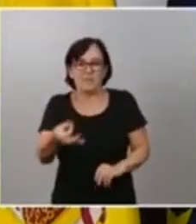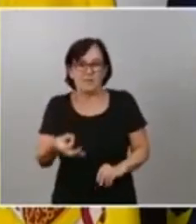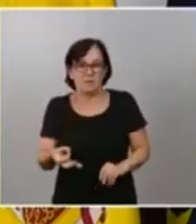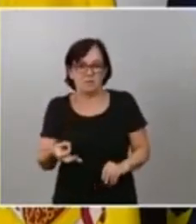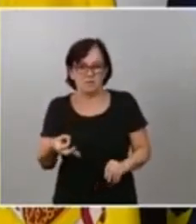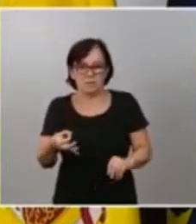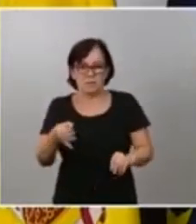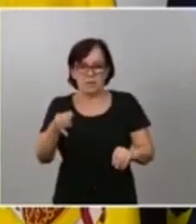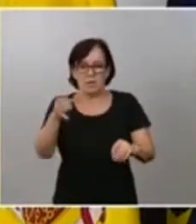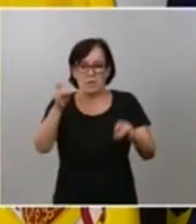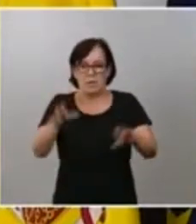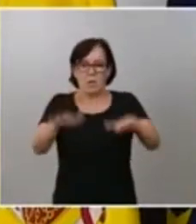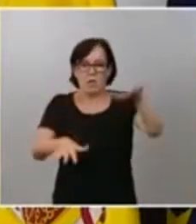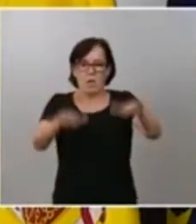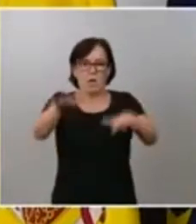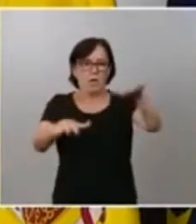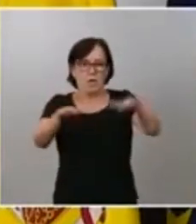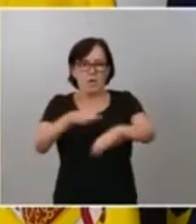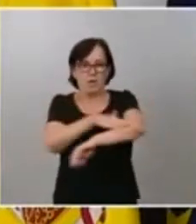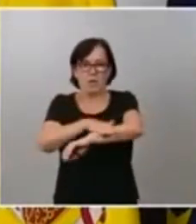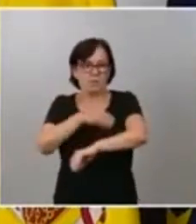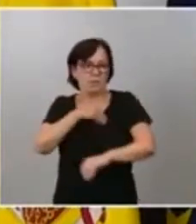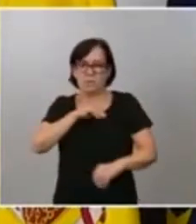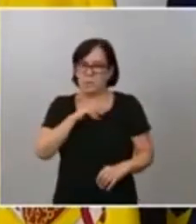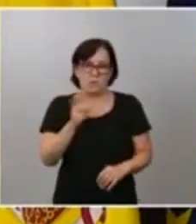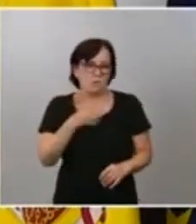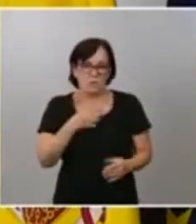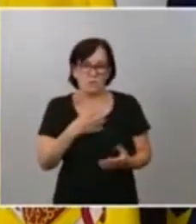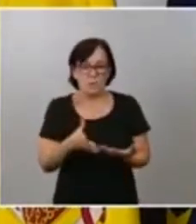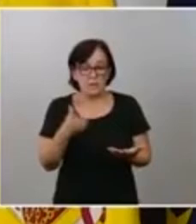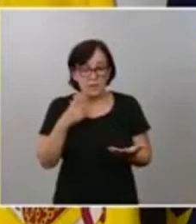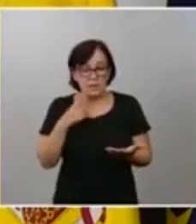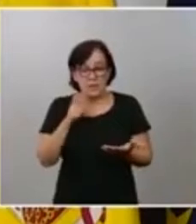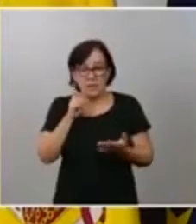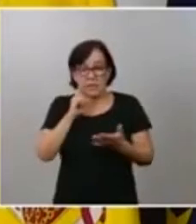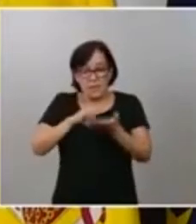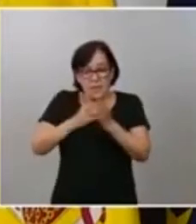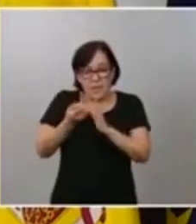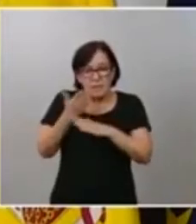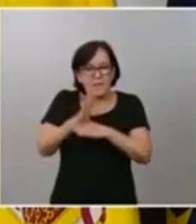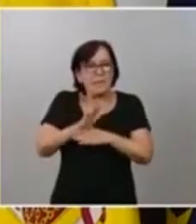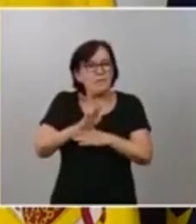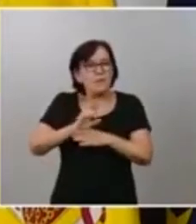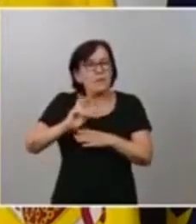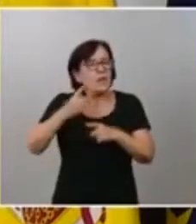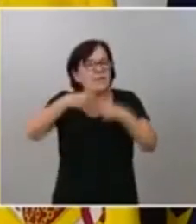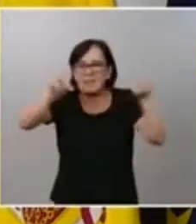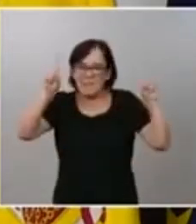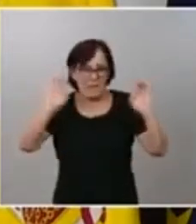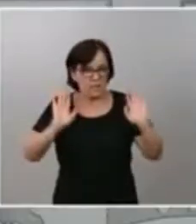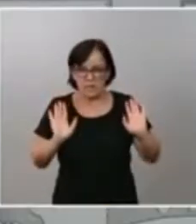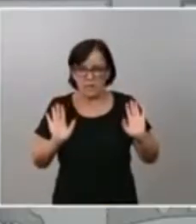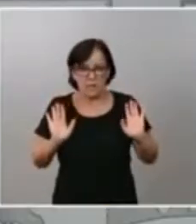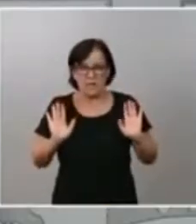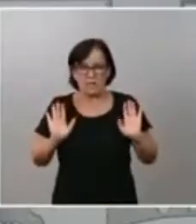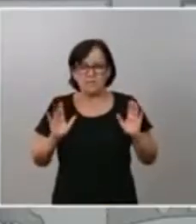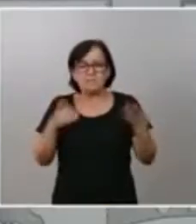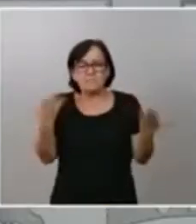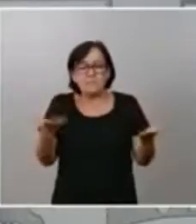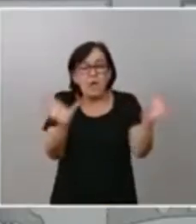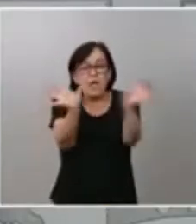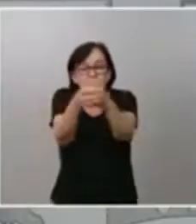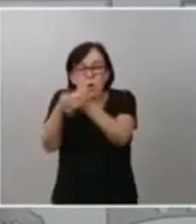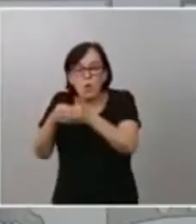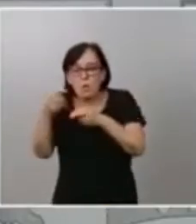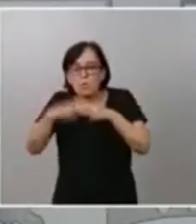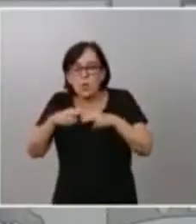Gobierno de España. Por tanto, el planteamiento es otro. El planteamiento es ¿qué partidos políticos están